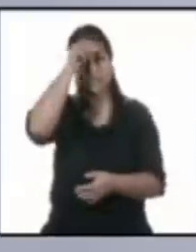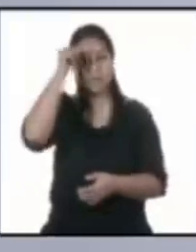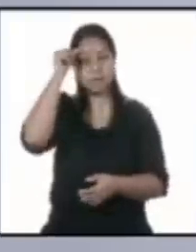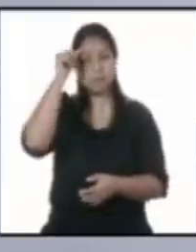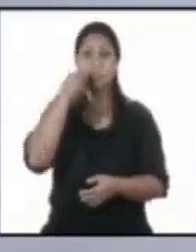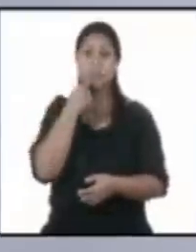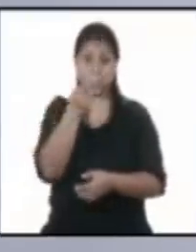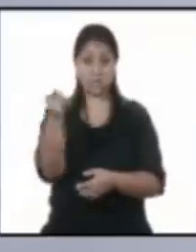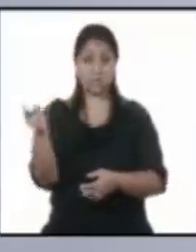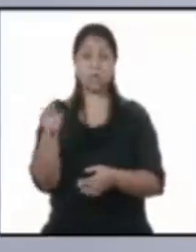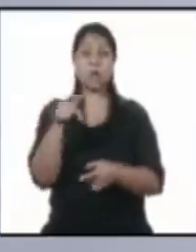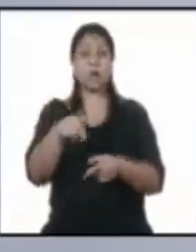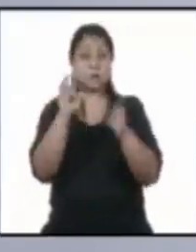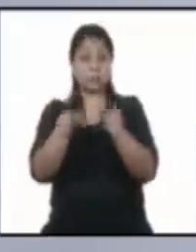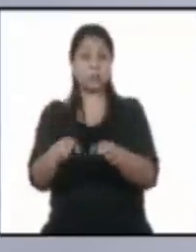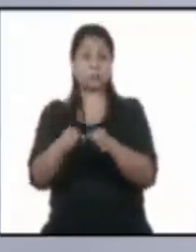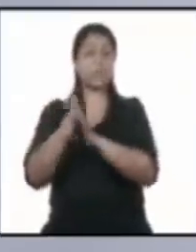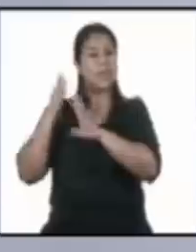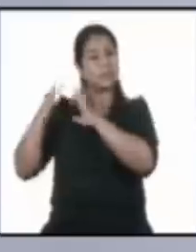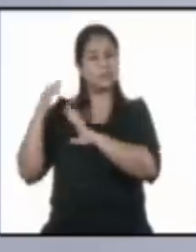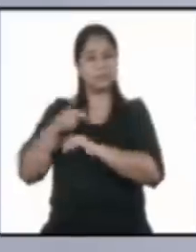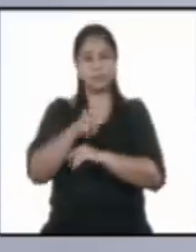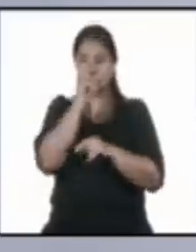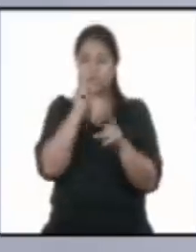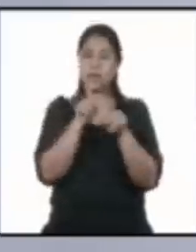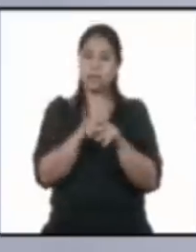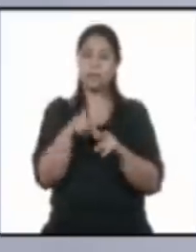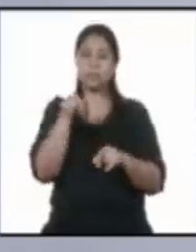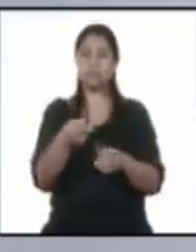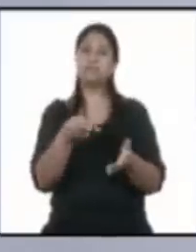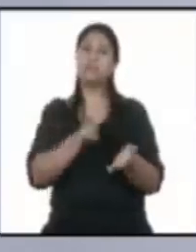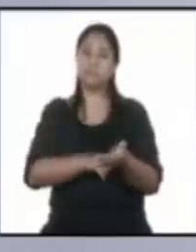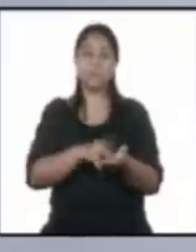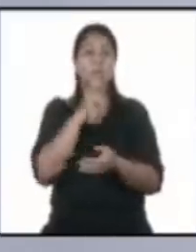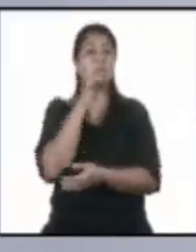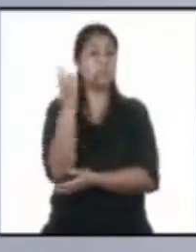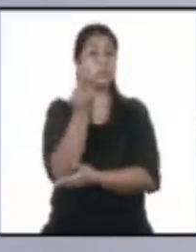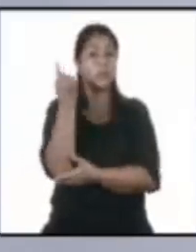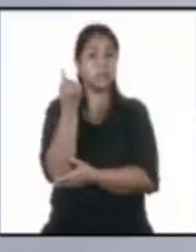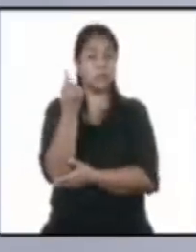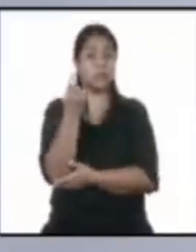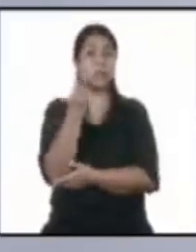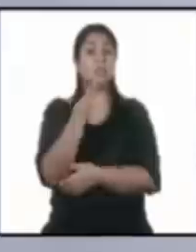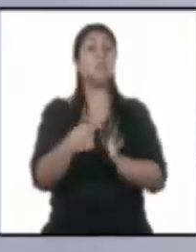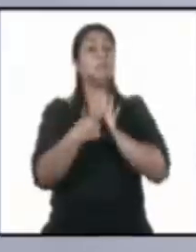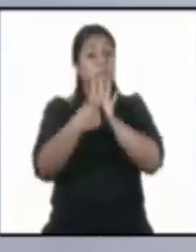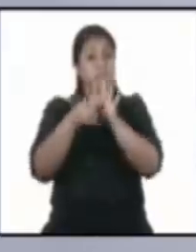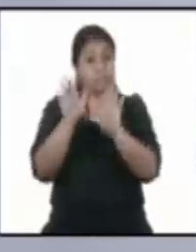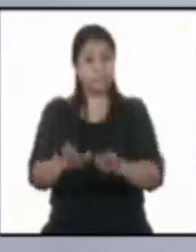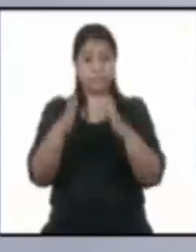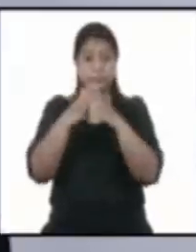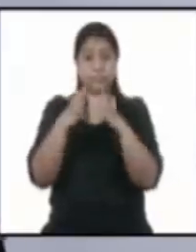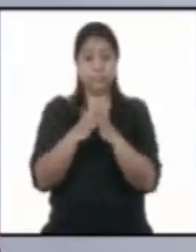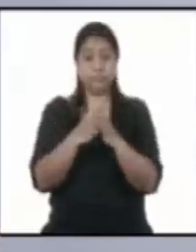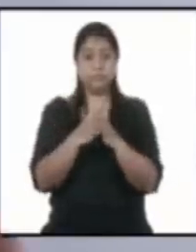ha dado a la población guatemalteca y parte de ello es importantísimo la recomendación de quedarnos en casa.